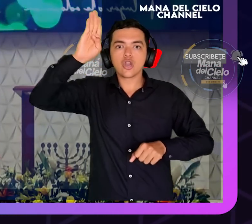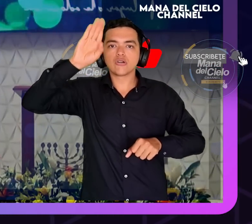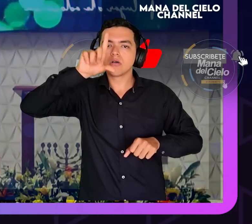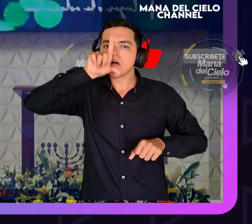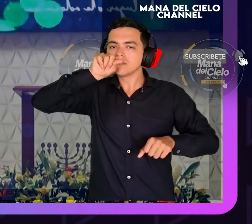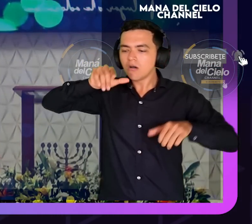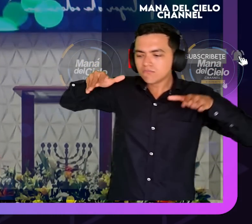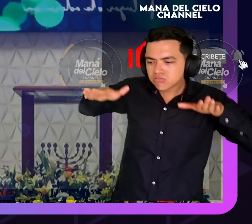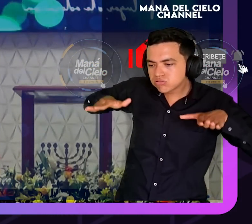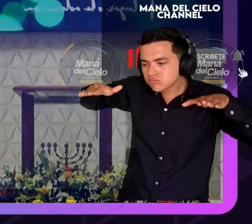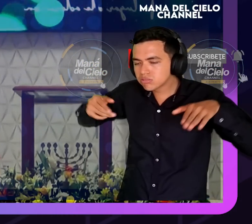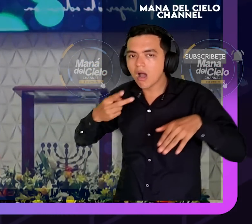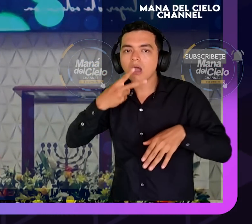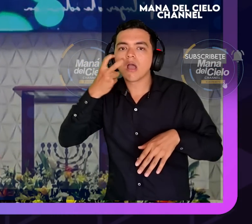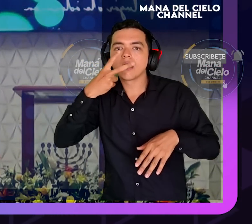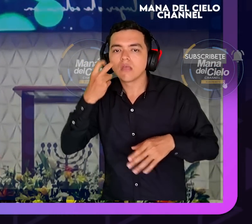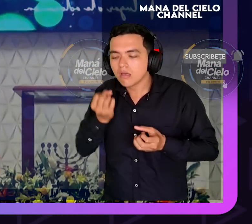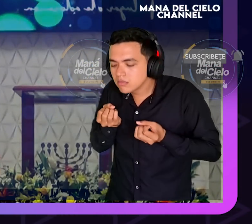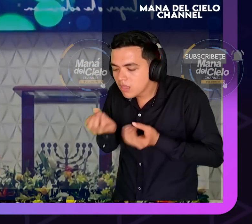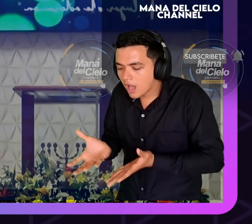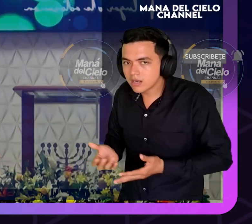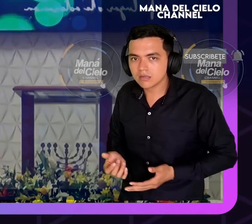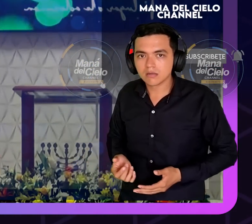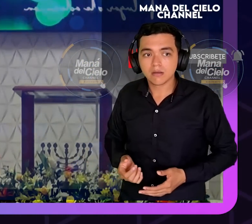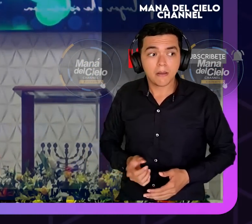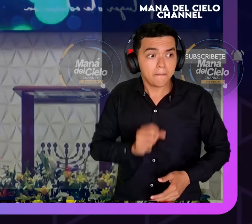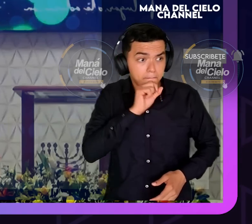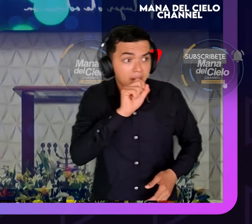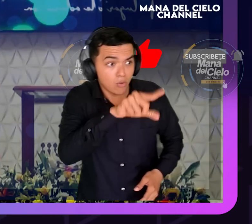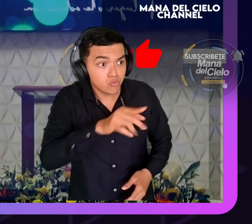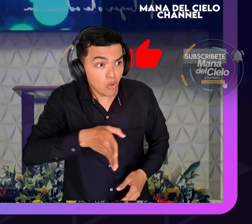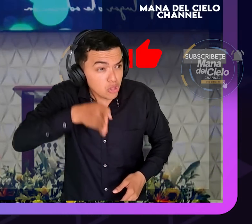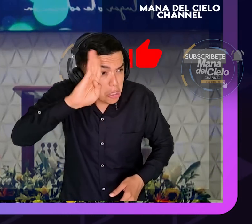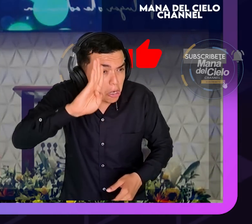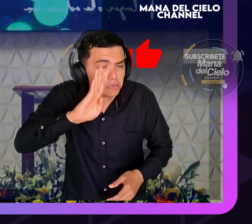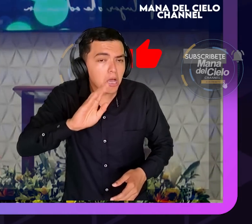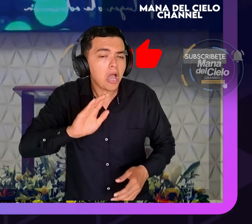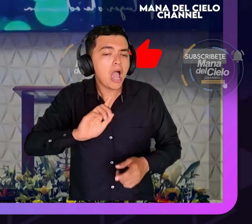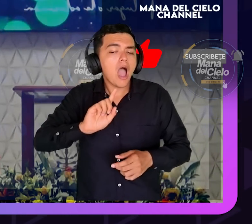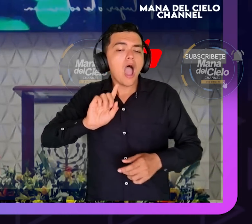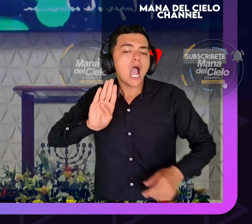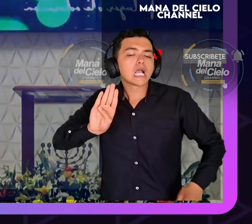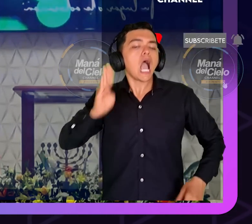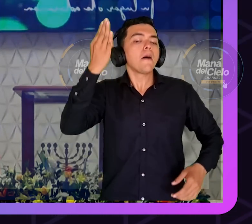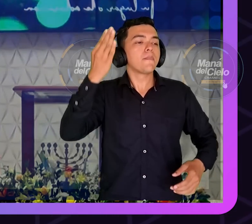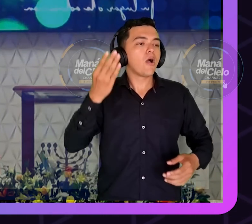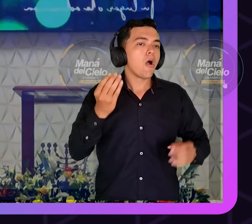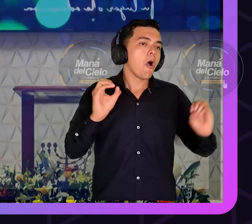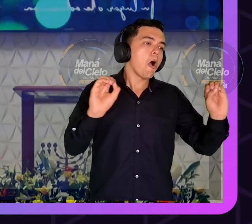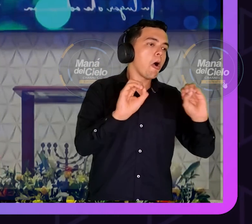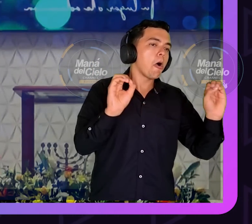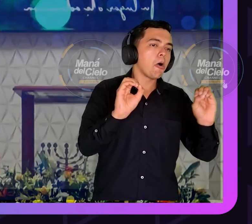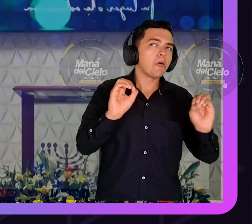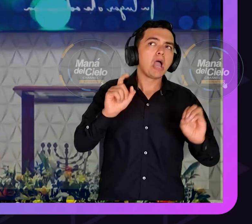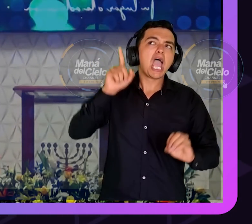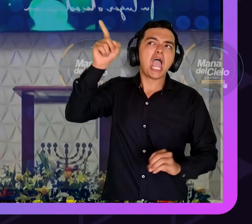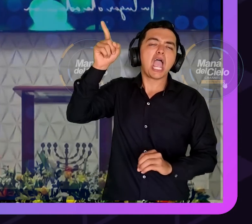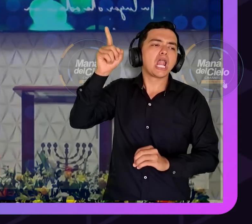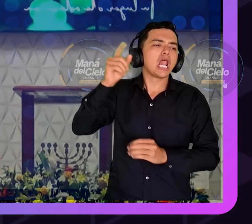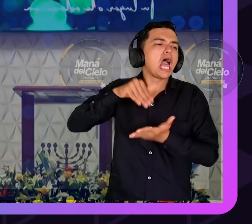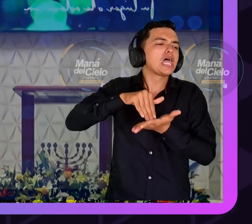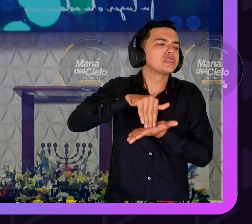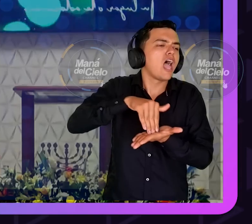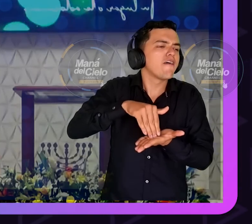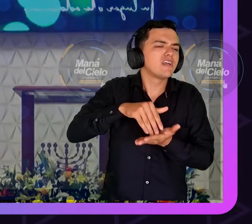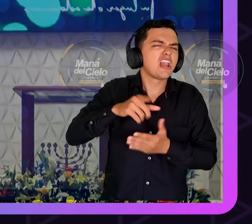no ha cambiado tenemos hambre queremos pan va a llover pan no como va a llover pan hermano como va a llover pan entonces tú no crees eso